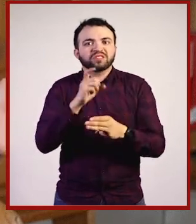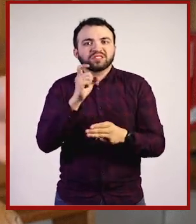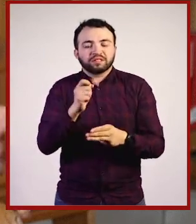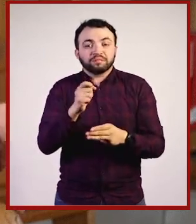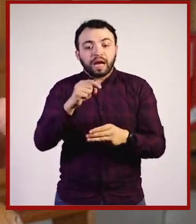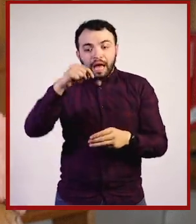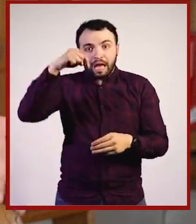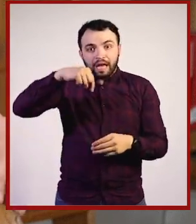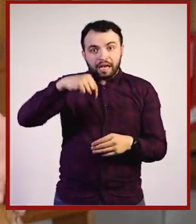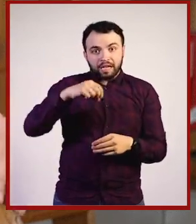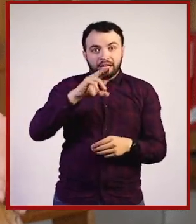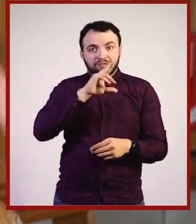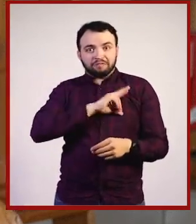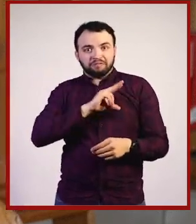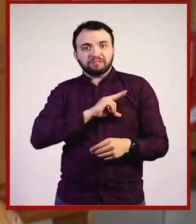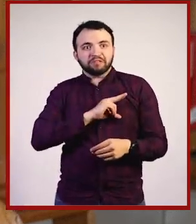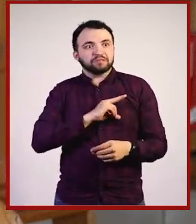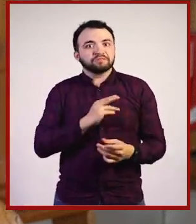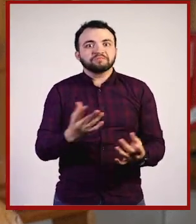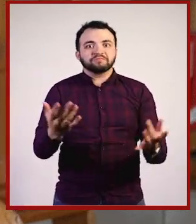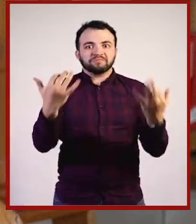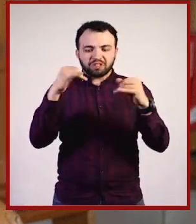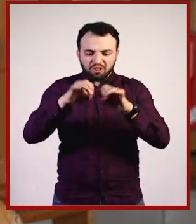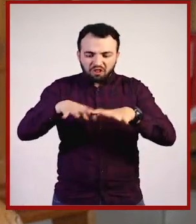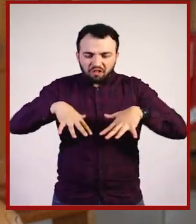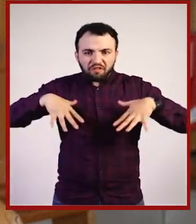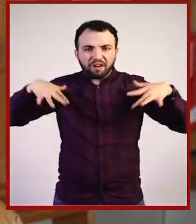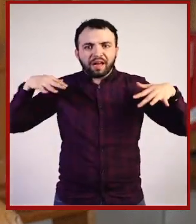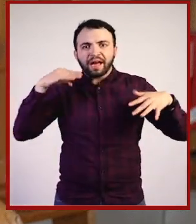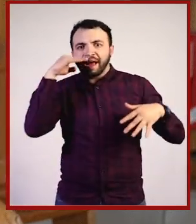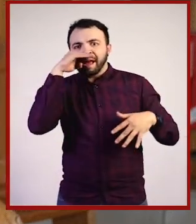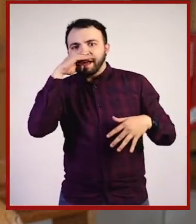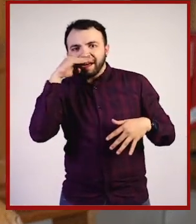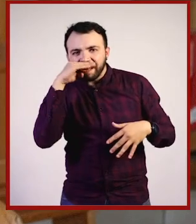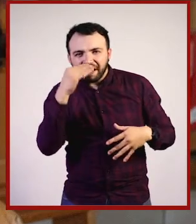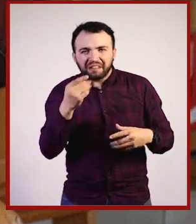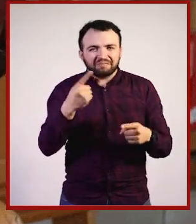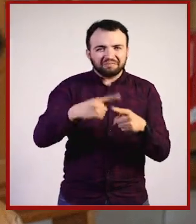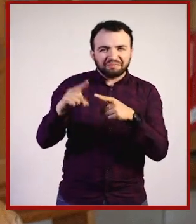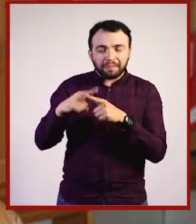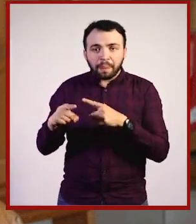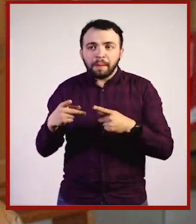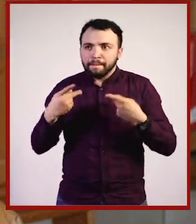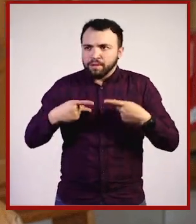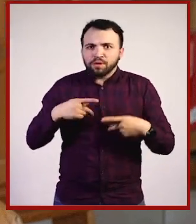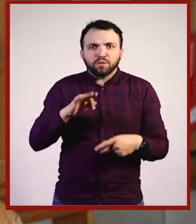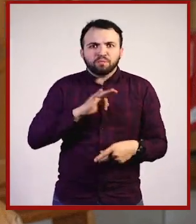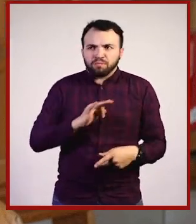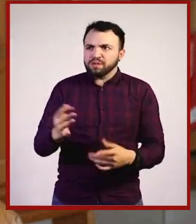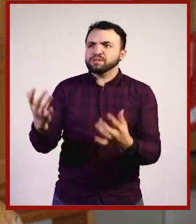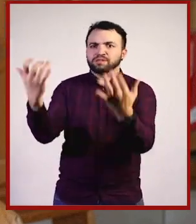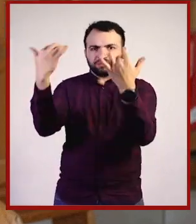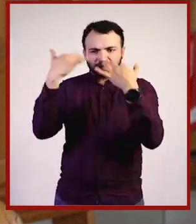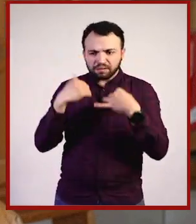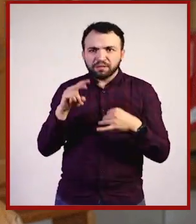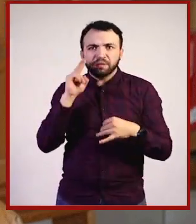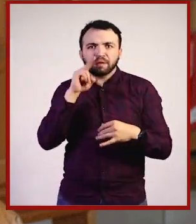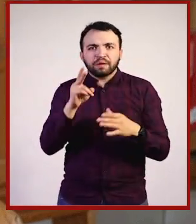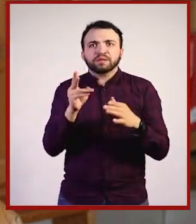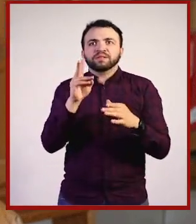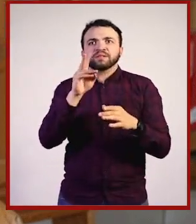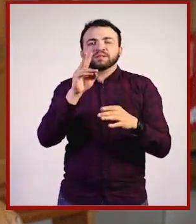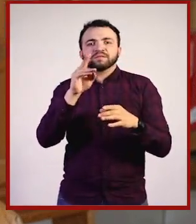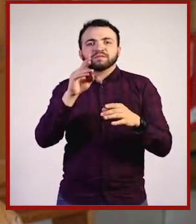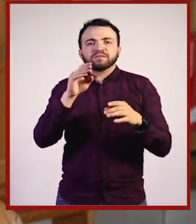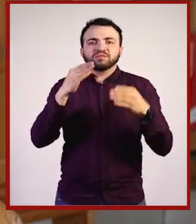conferencias gratis, seminarios, entonces la gente puede venir a enterarse de todos estos temas. Esa es la idea, que profesores,